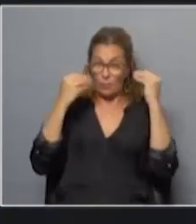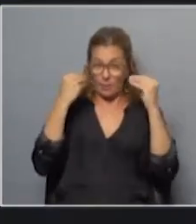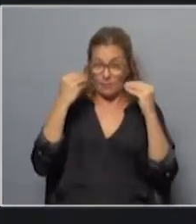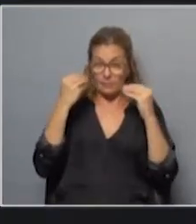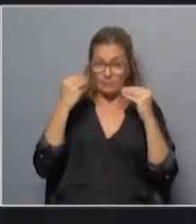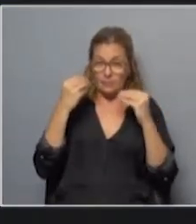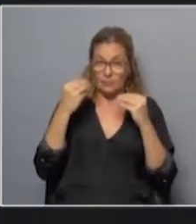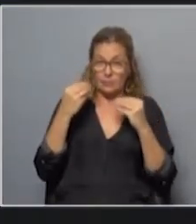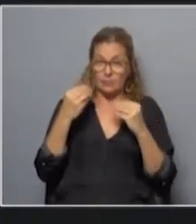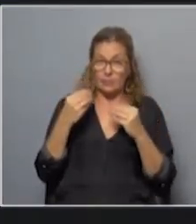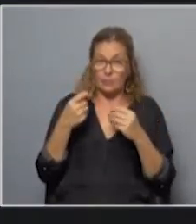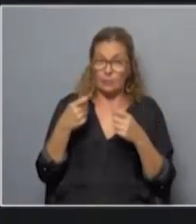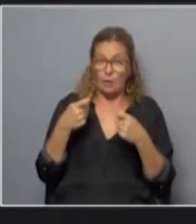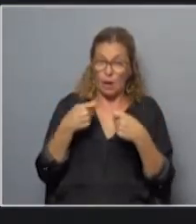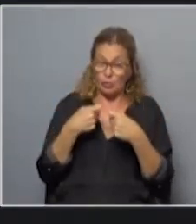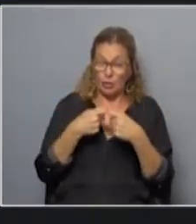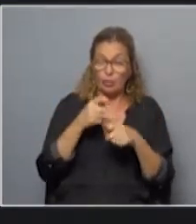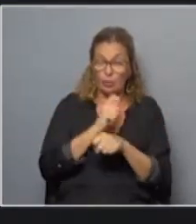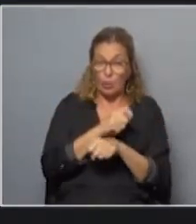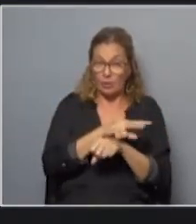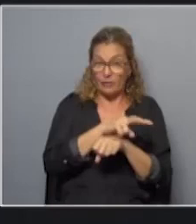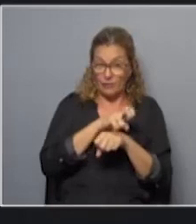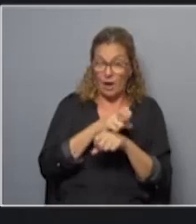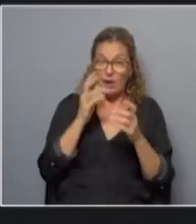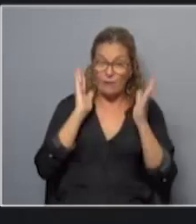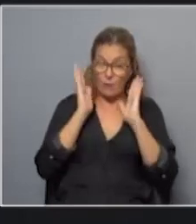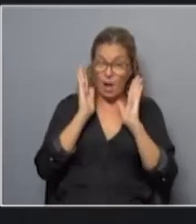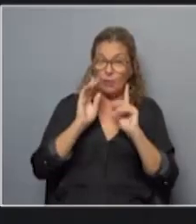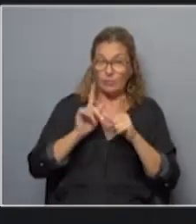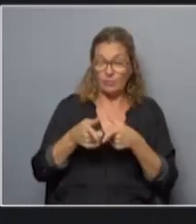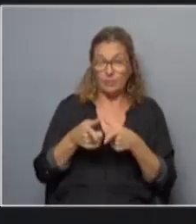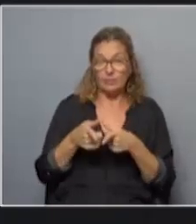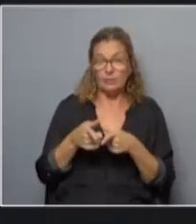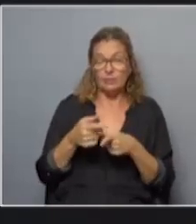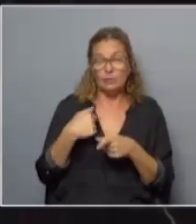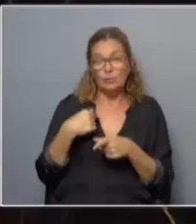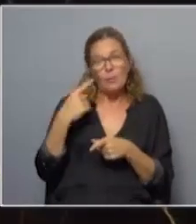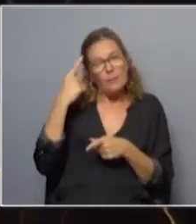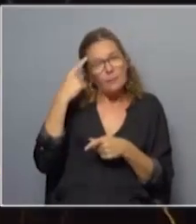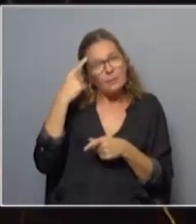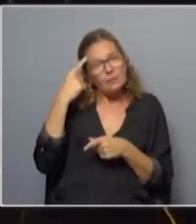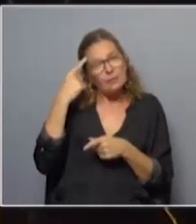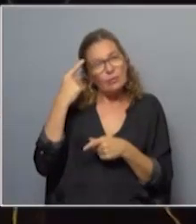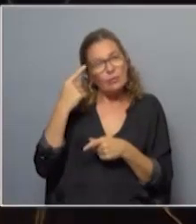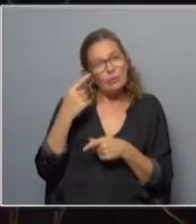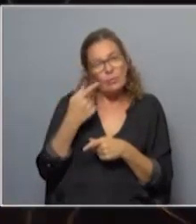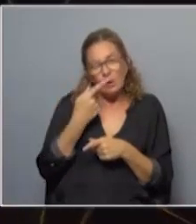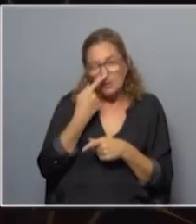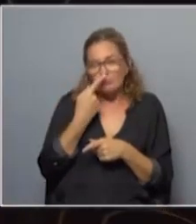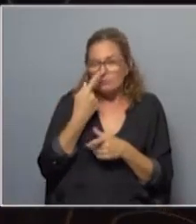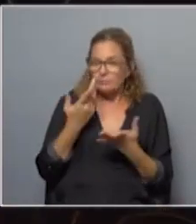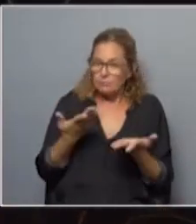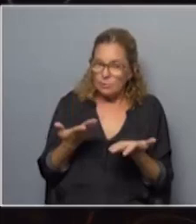reacciones perdóname de asociación de jueces fiscales y abogados exactamente yo creo que hubiera estado interesante